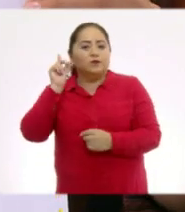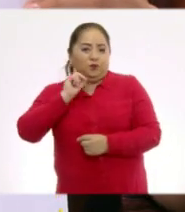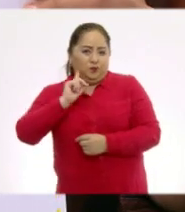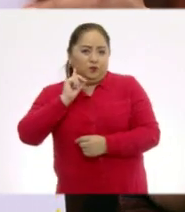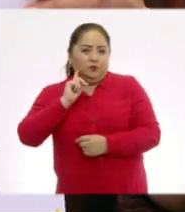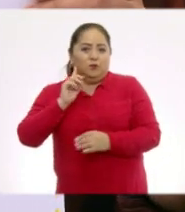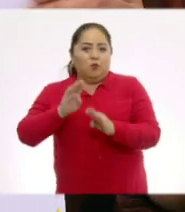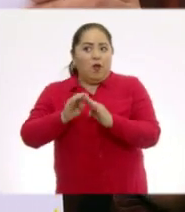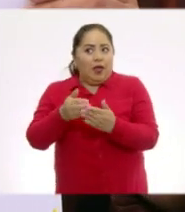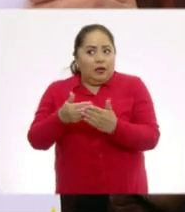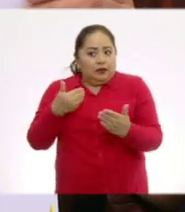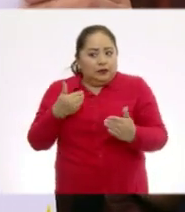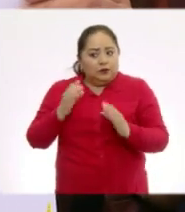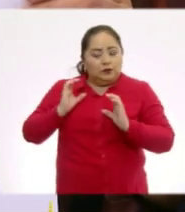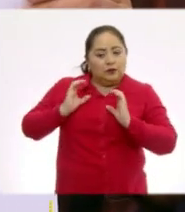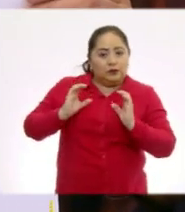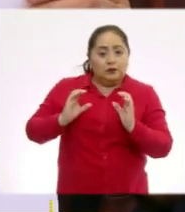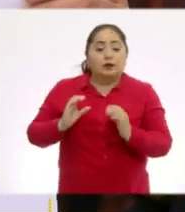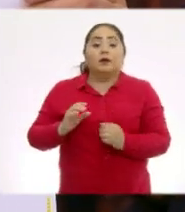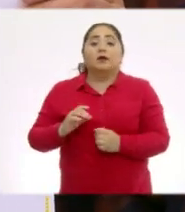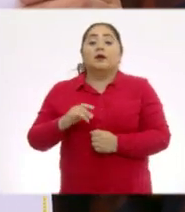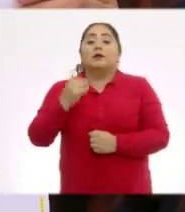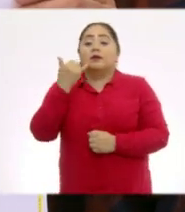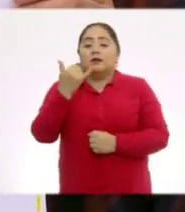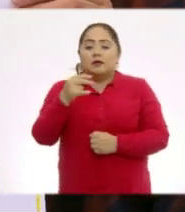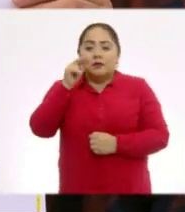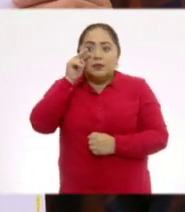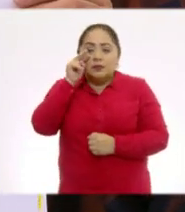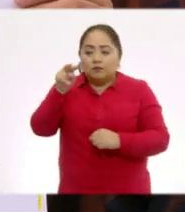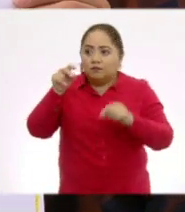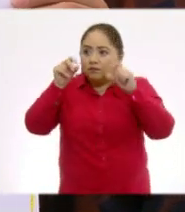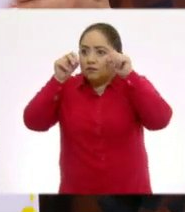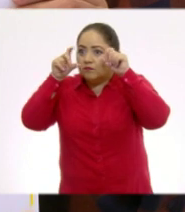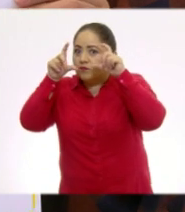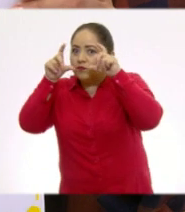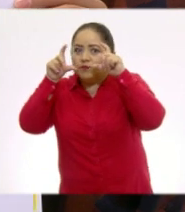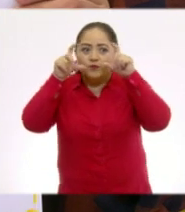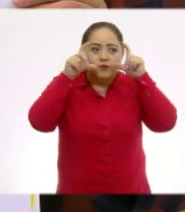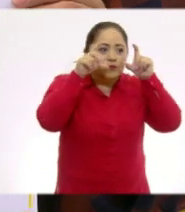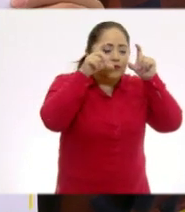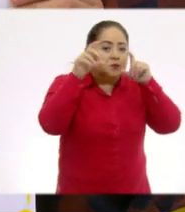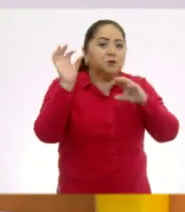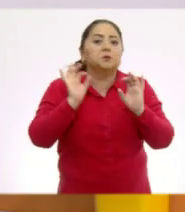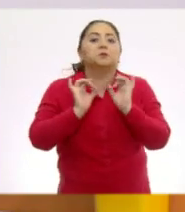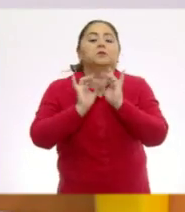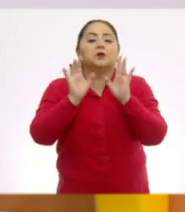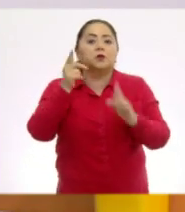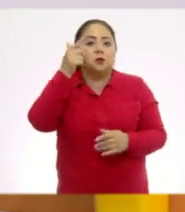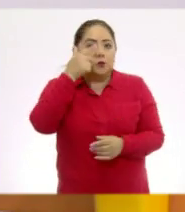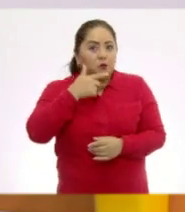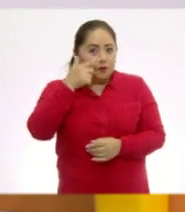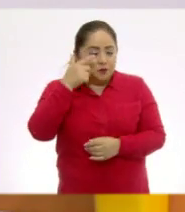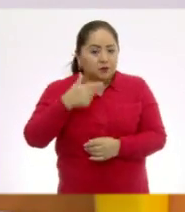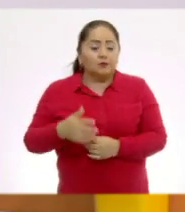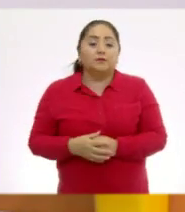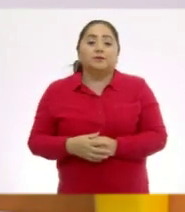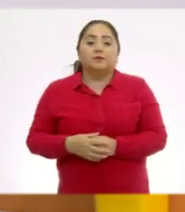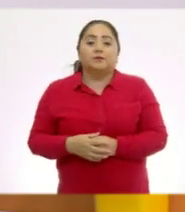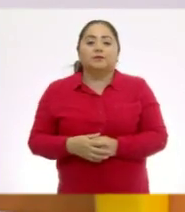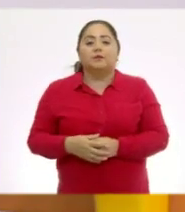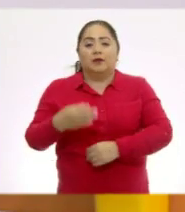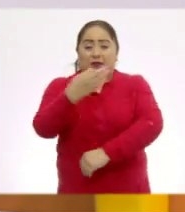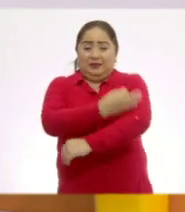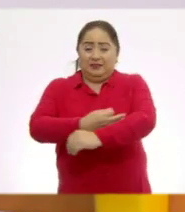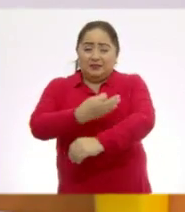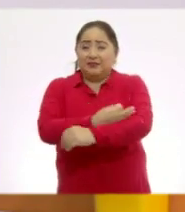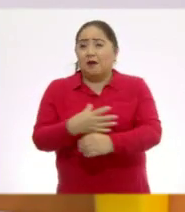ser precavida y a abrir bien los ojos, sobre todo si es de noche. Las tardes